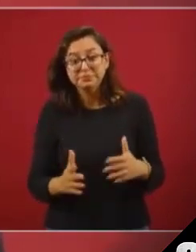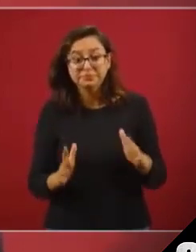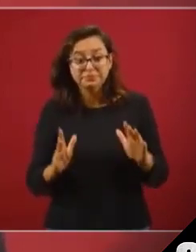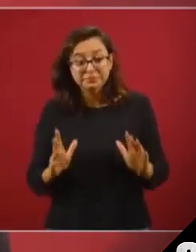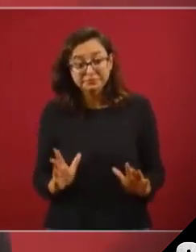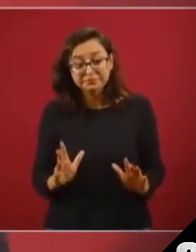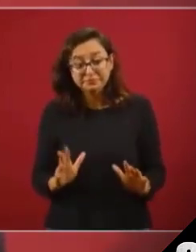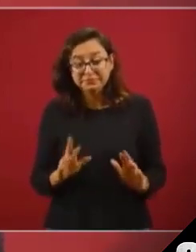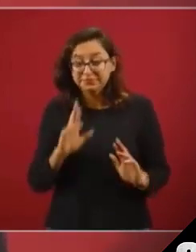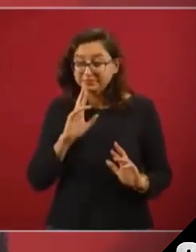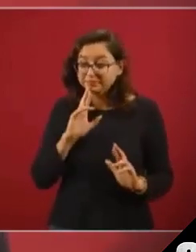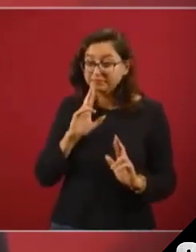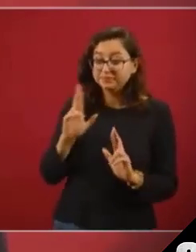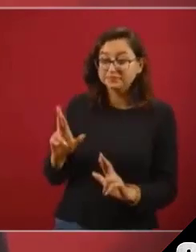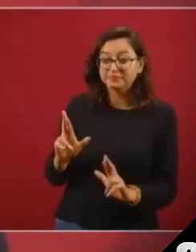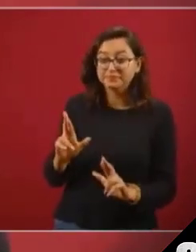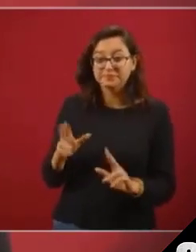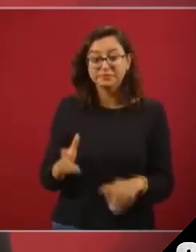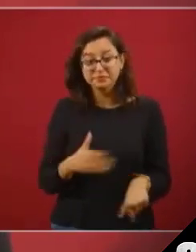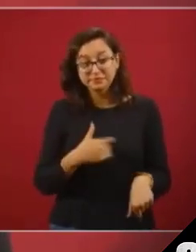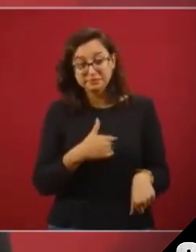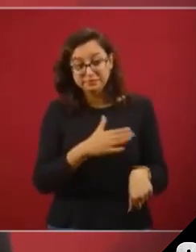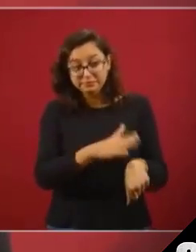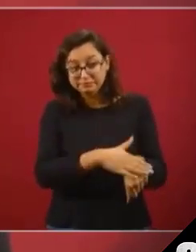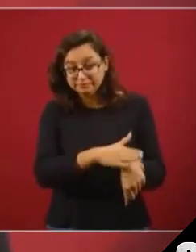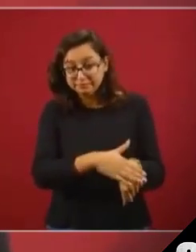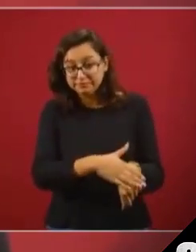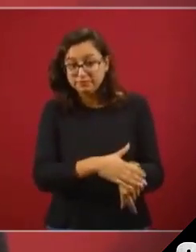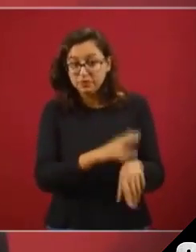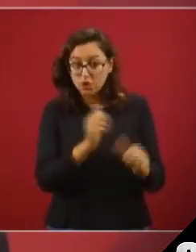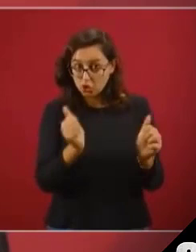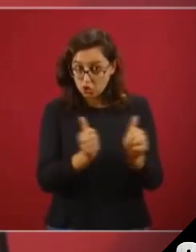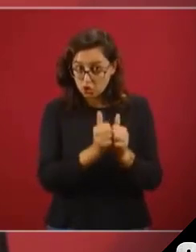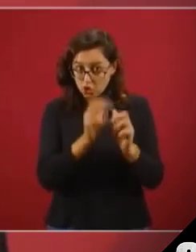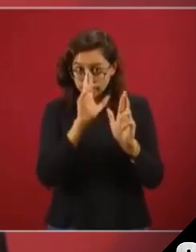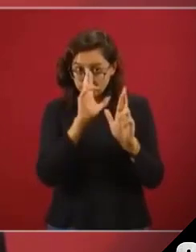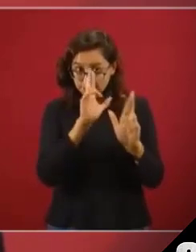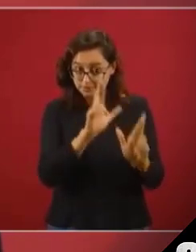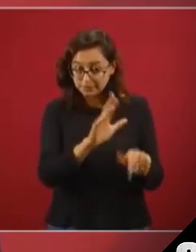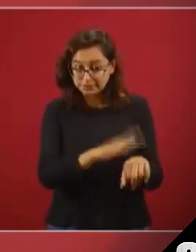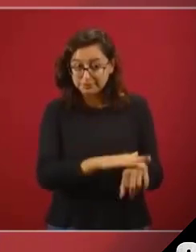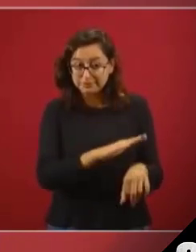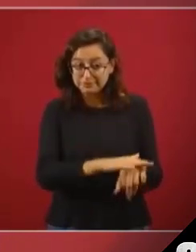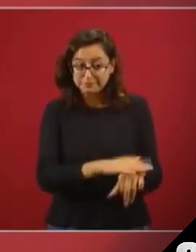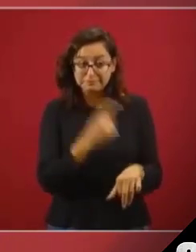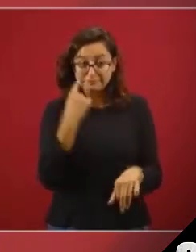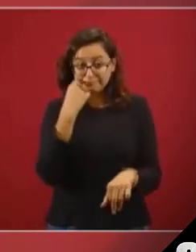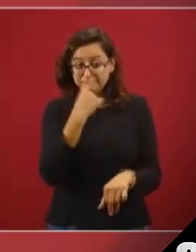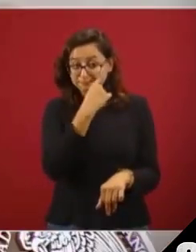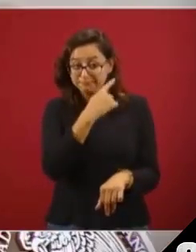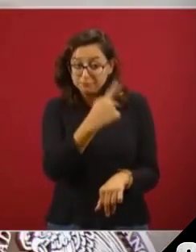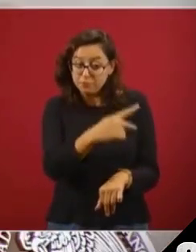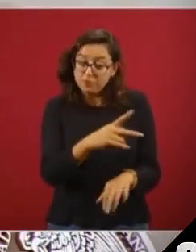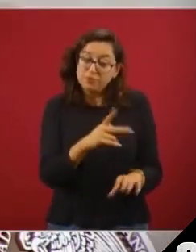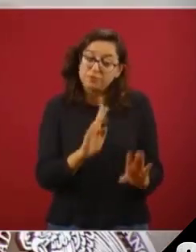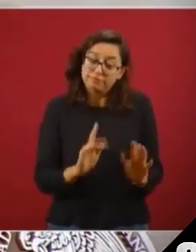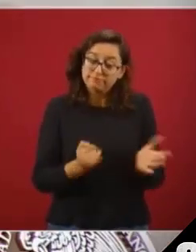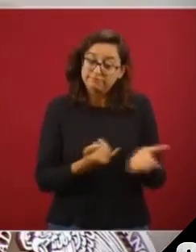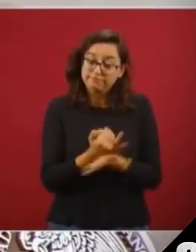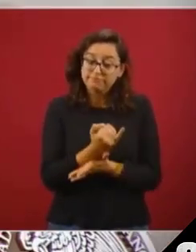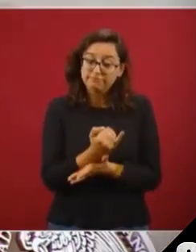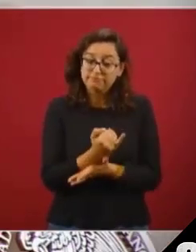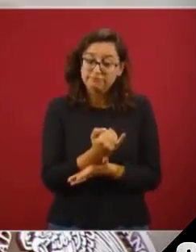Respetuosamente los llamamos a que tomen esta decisión, a ver qué